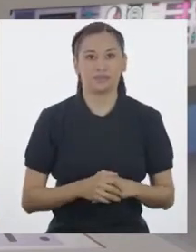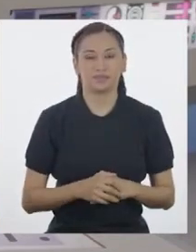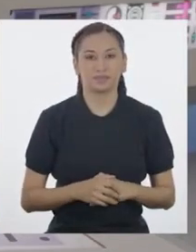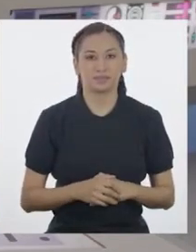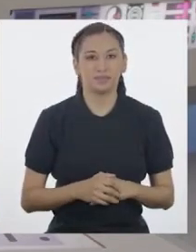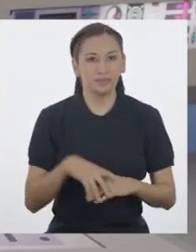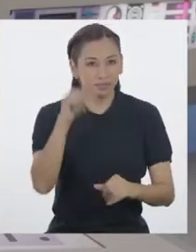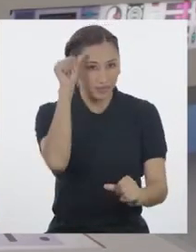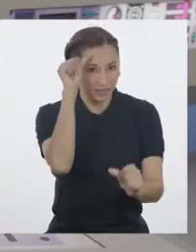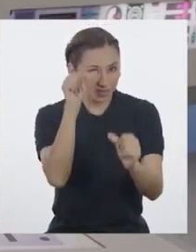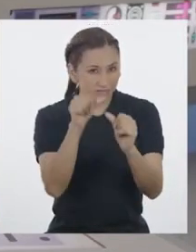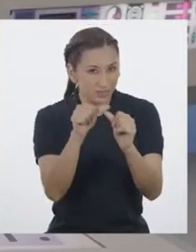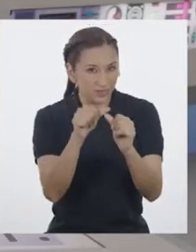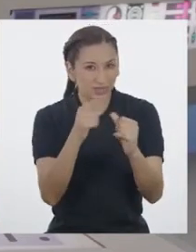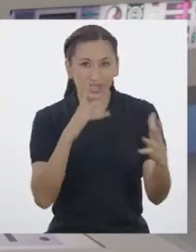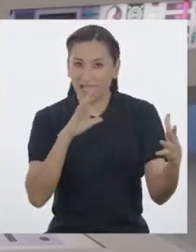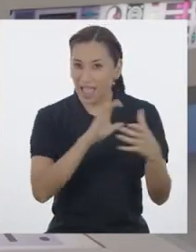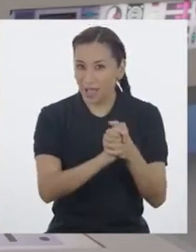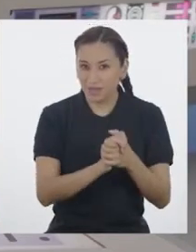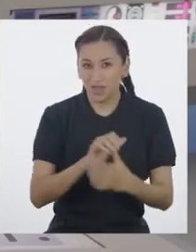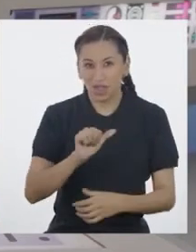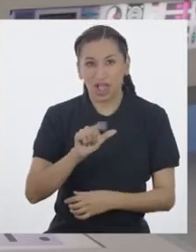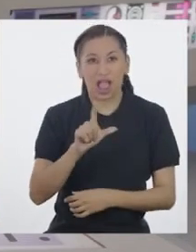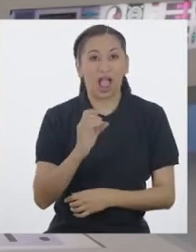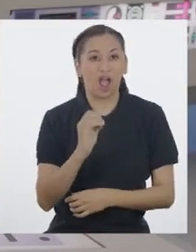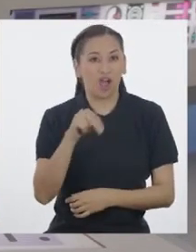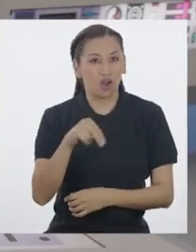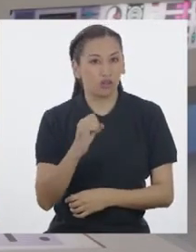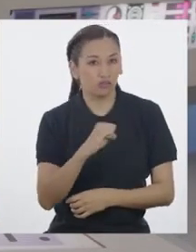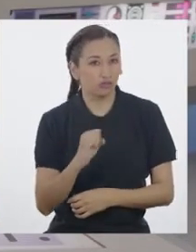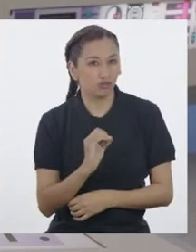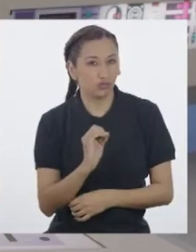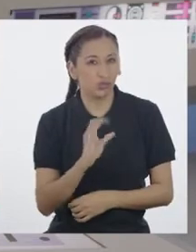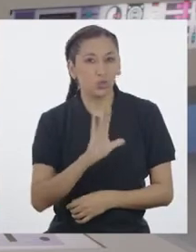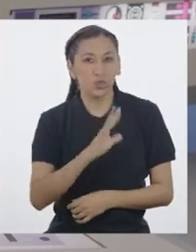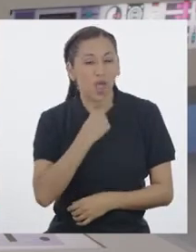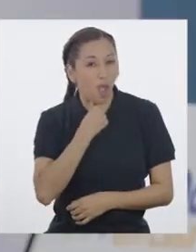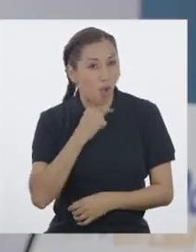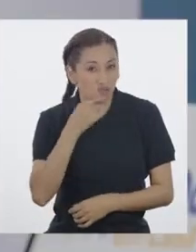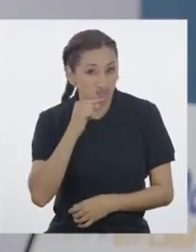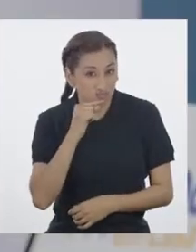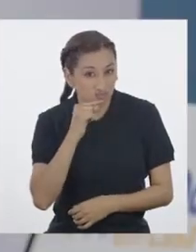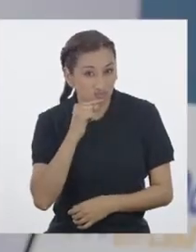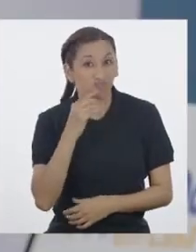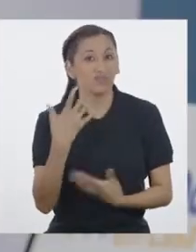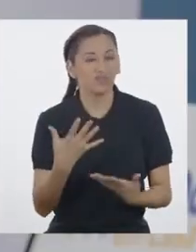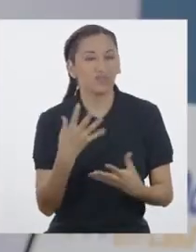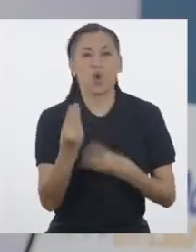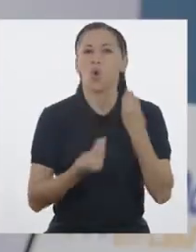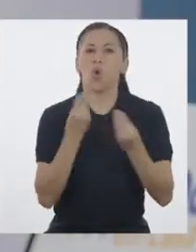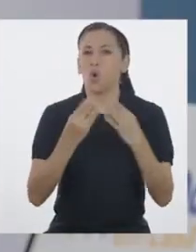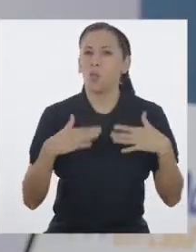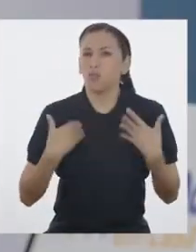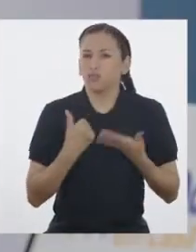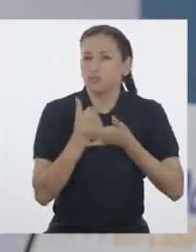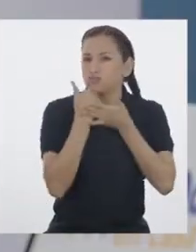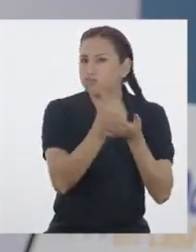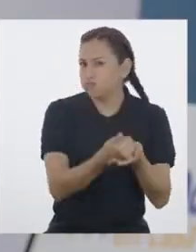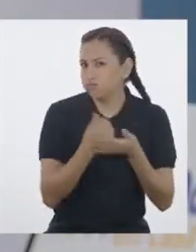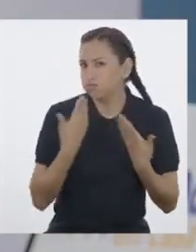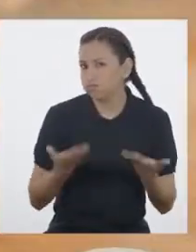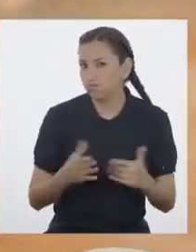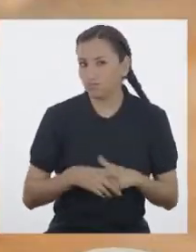¿recuerdan a nuestro amigo Alonso y su abuelita? ¿Cómo podríamos